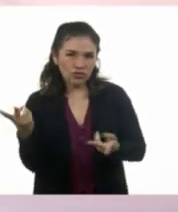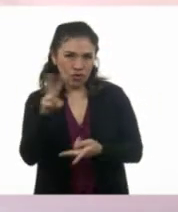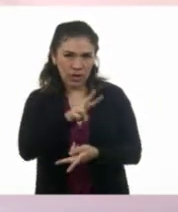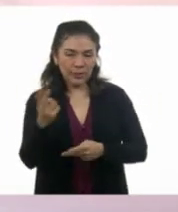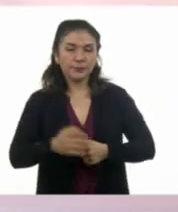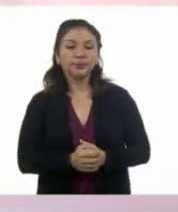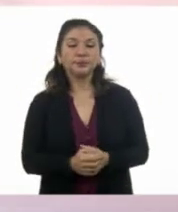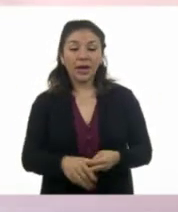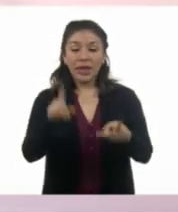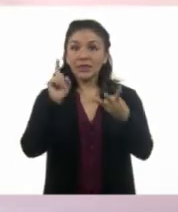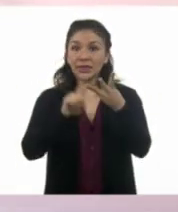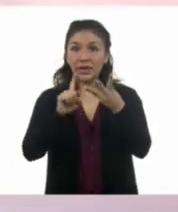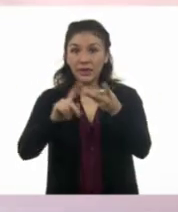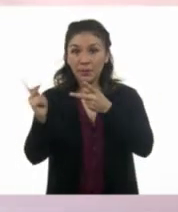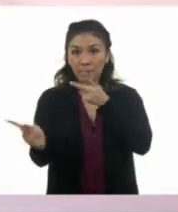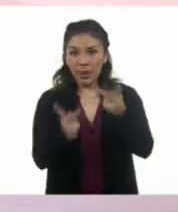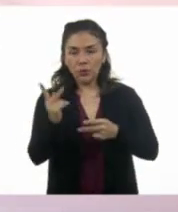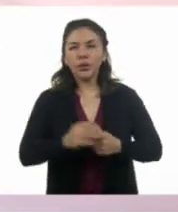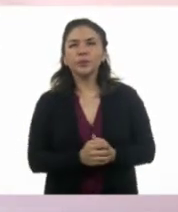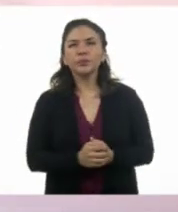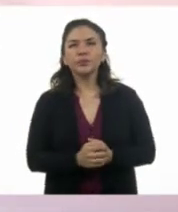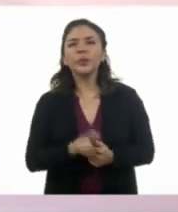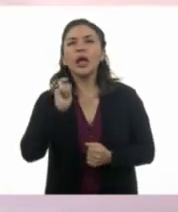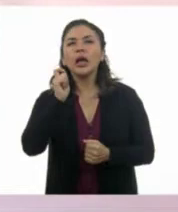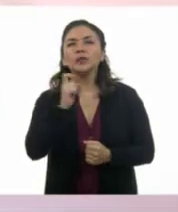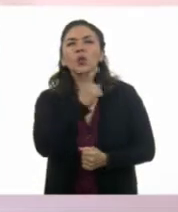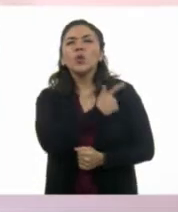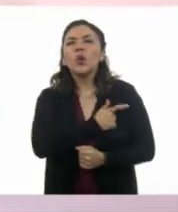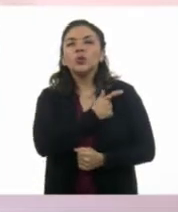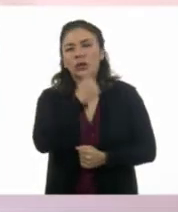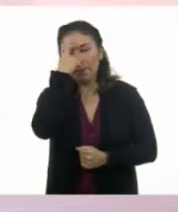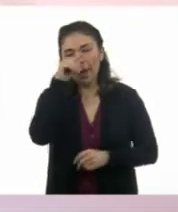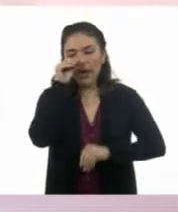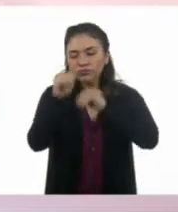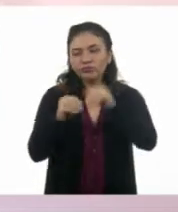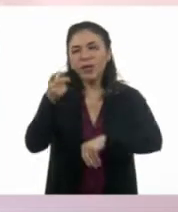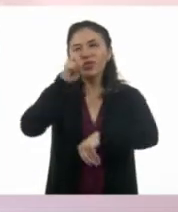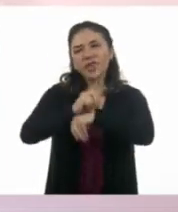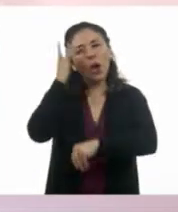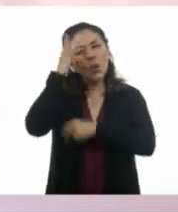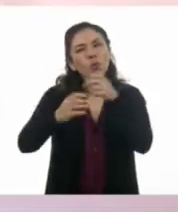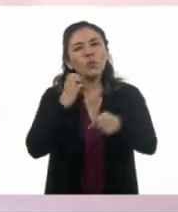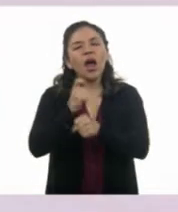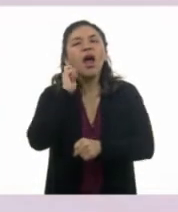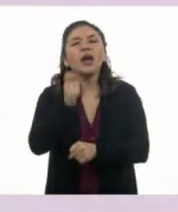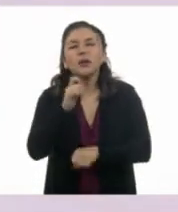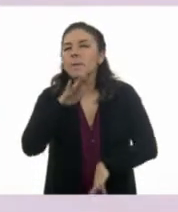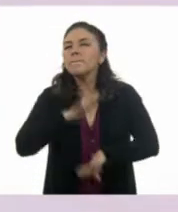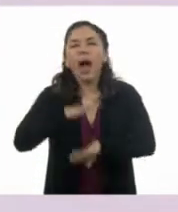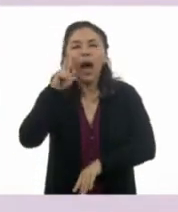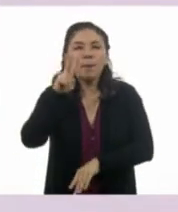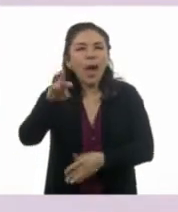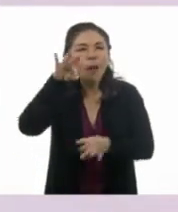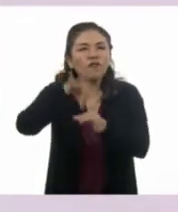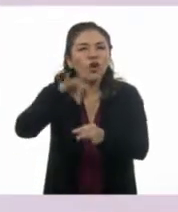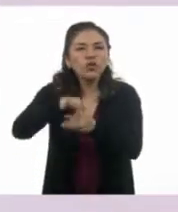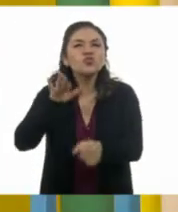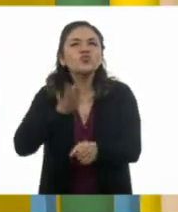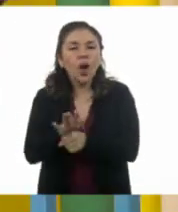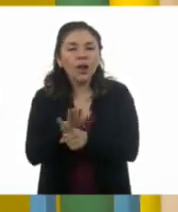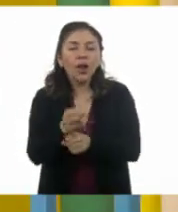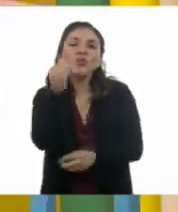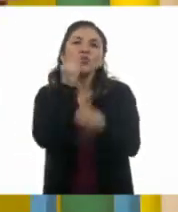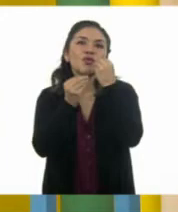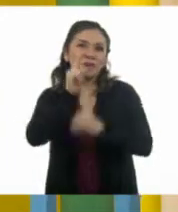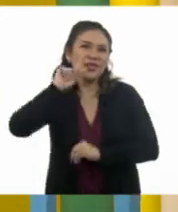Pregunta número tres. ¿Cuál sería un detalle para organizar tu cumpleaños? ¿Cuál fue el que obtuvo más votos? Mi